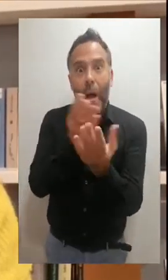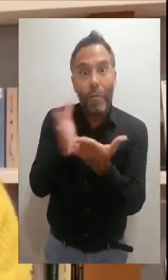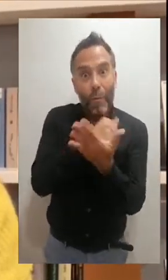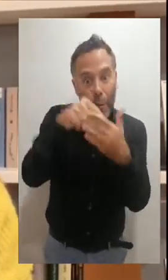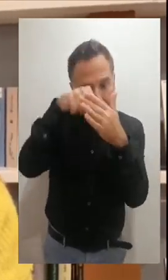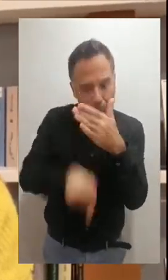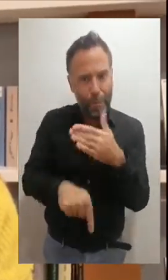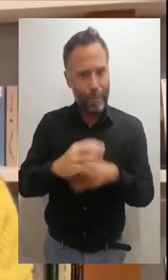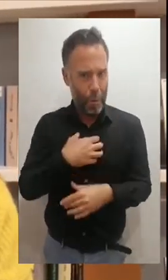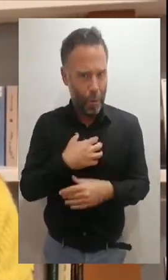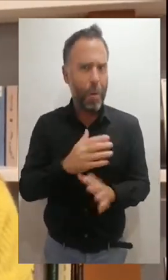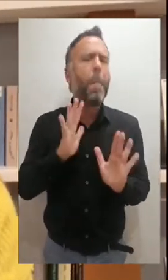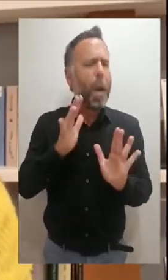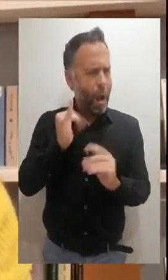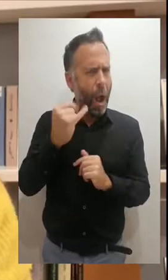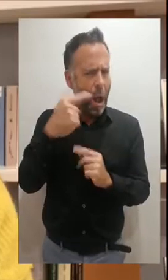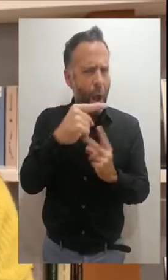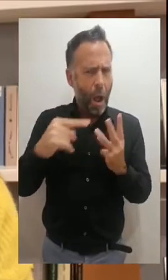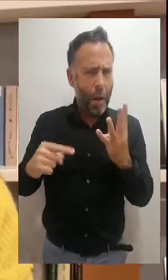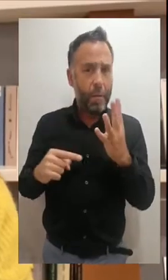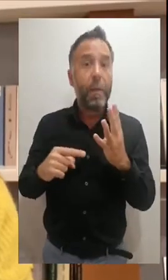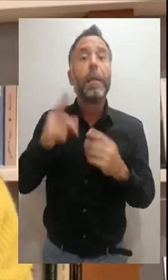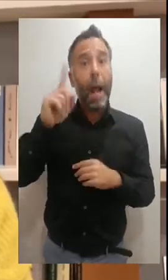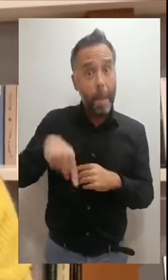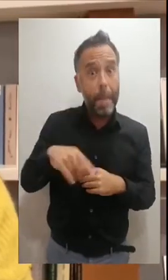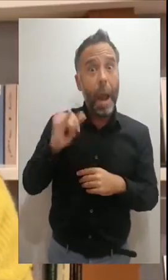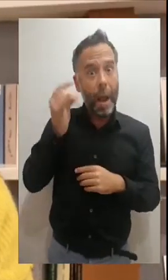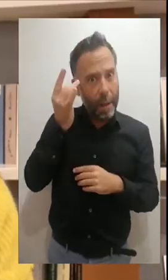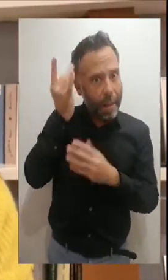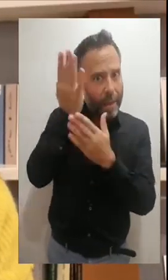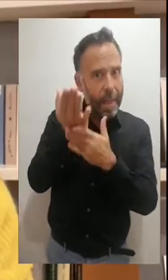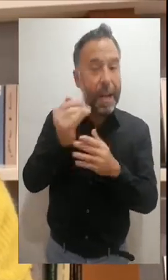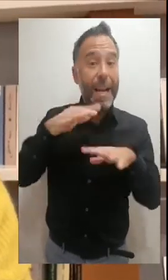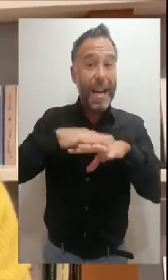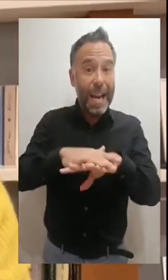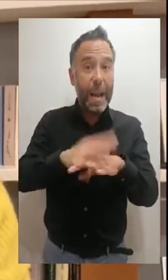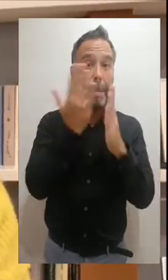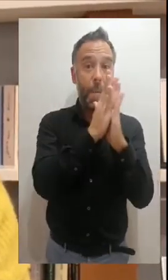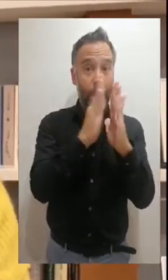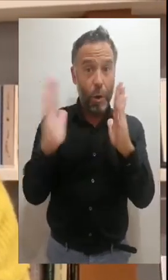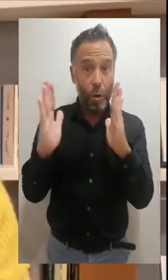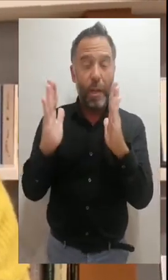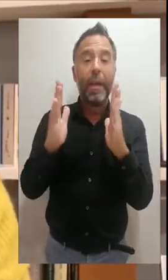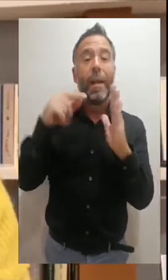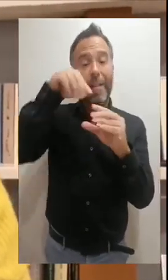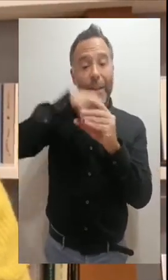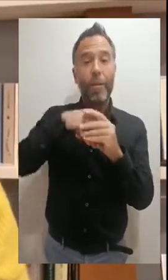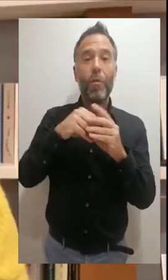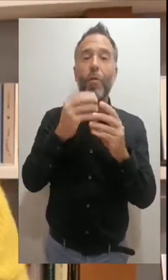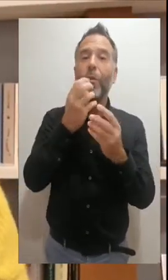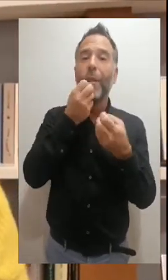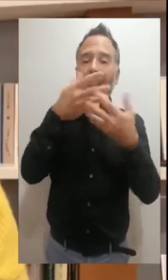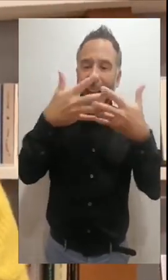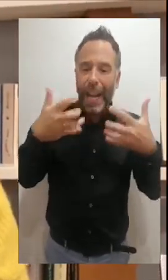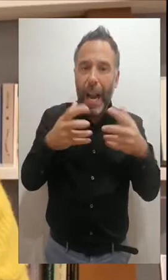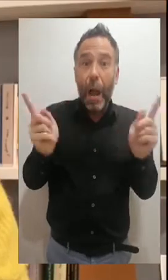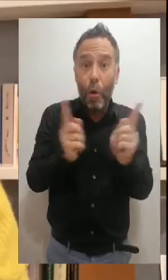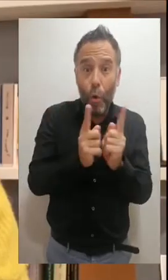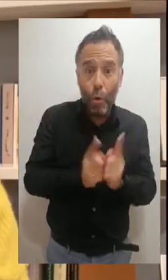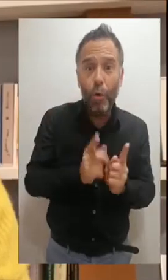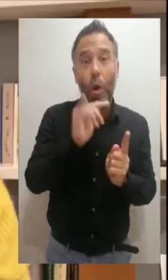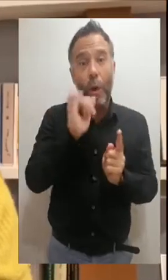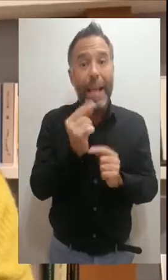solo vídeo. Tenemos además una iniciativa maravillosa en la red de bibliotecas con la unión de micro relatos y de